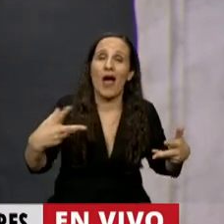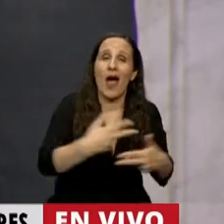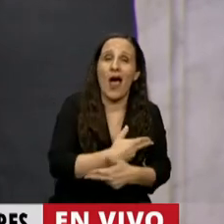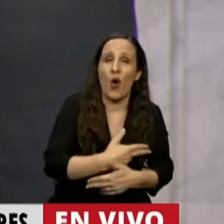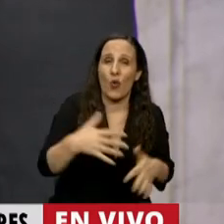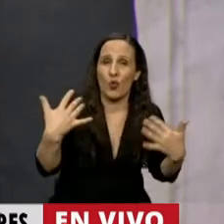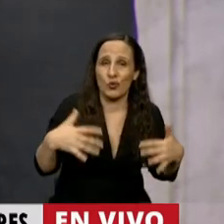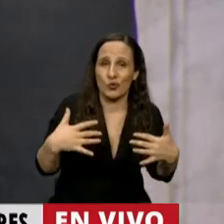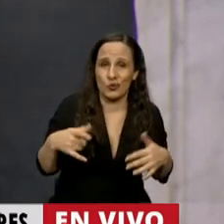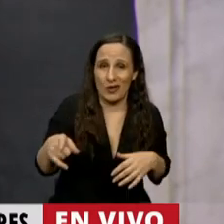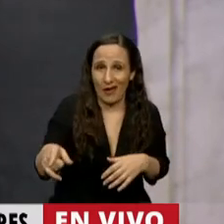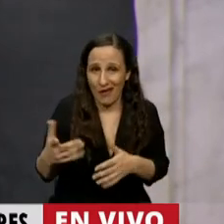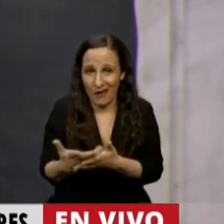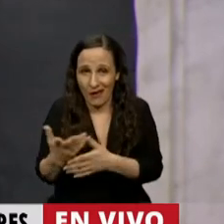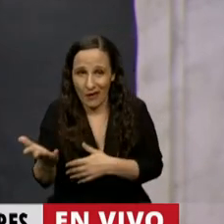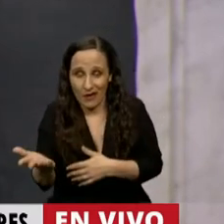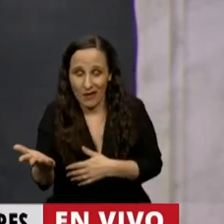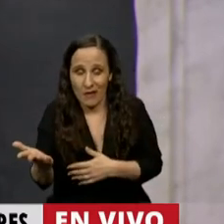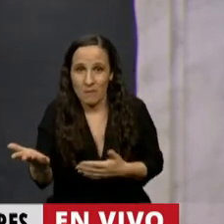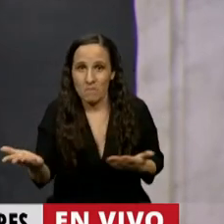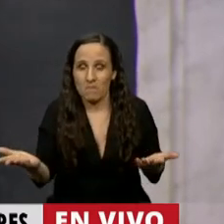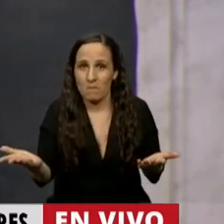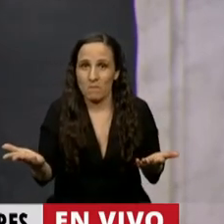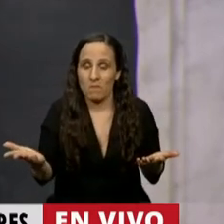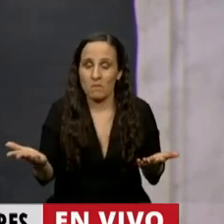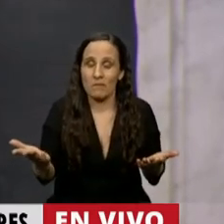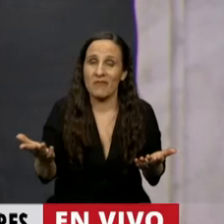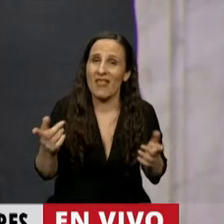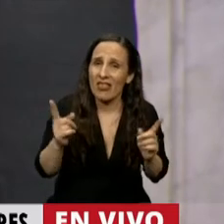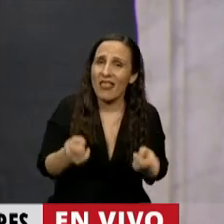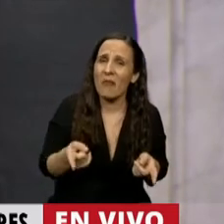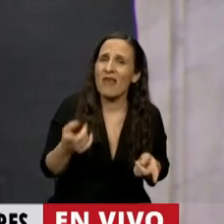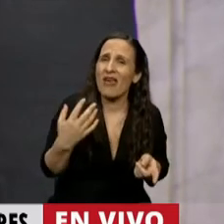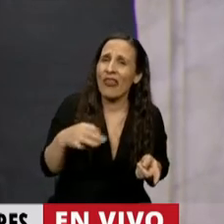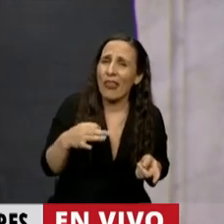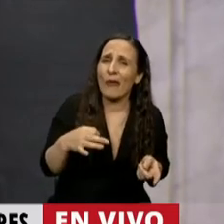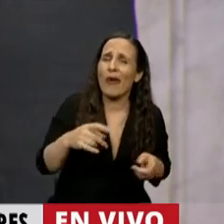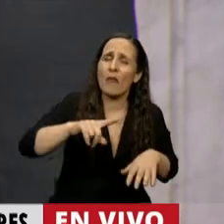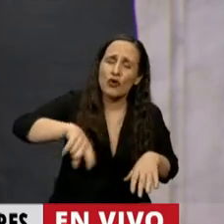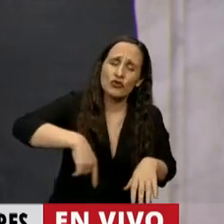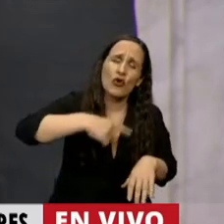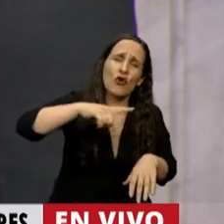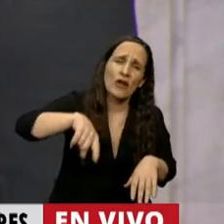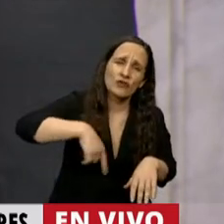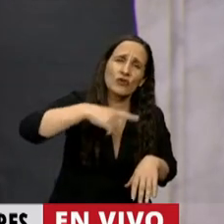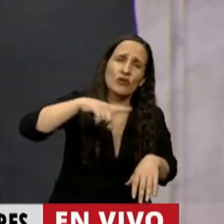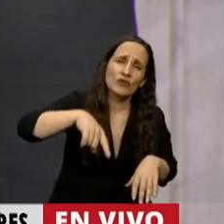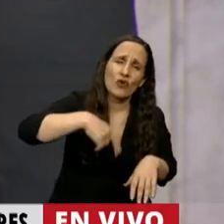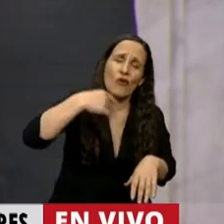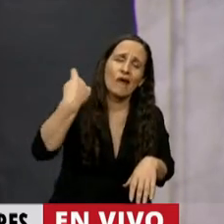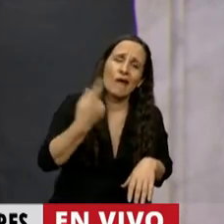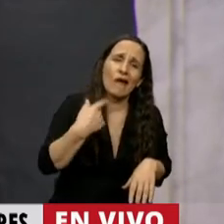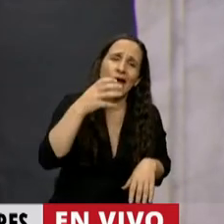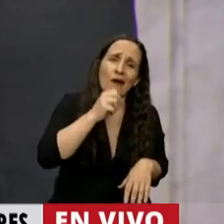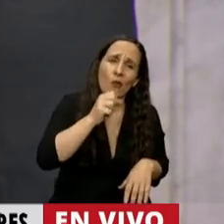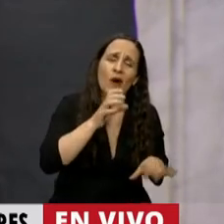sino que tenemos que soportar y escuchar durante horas al